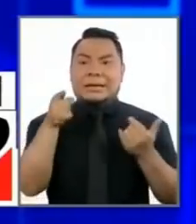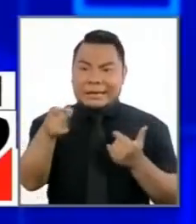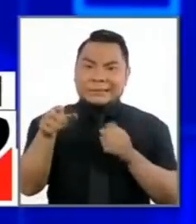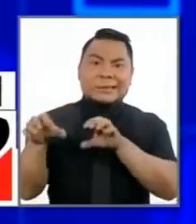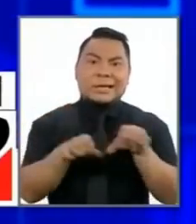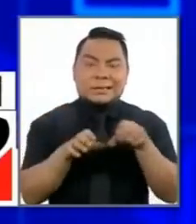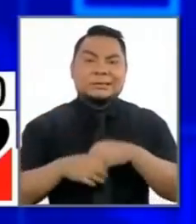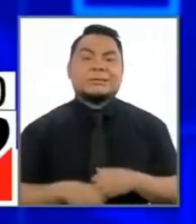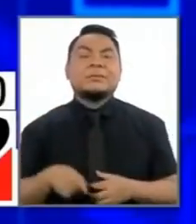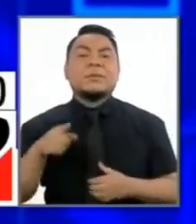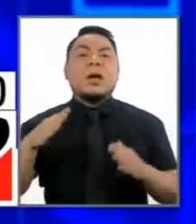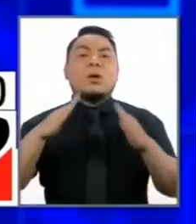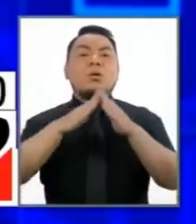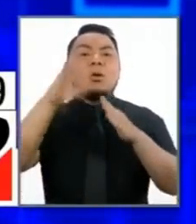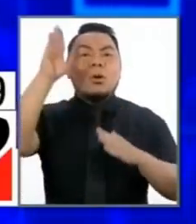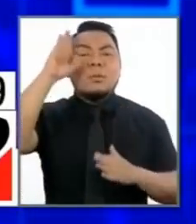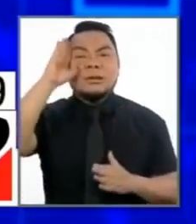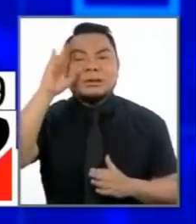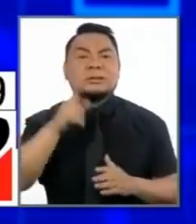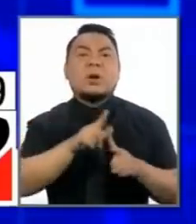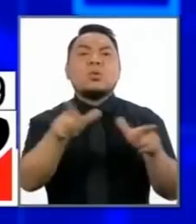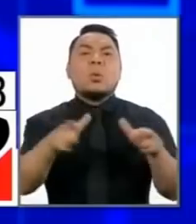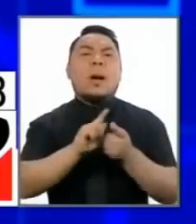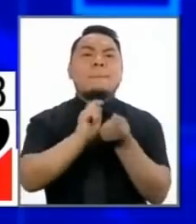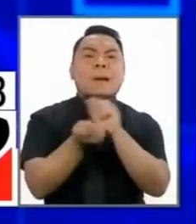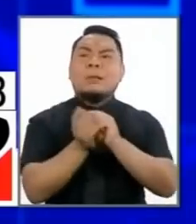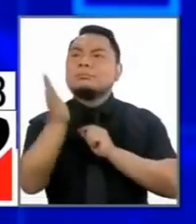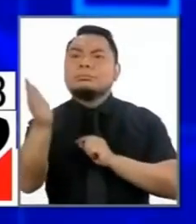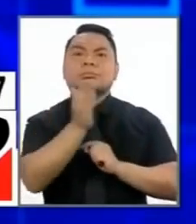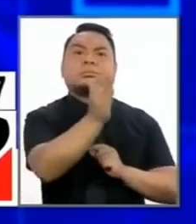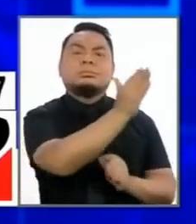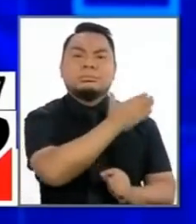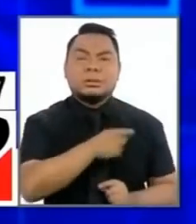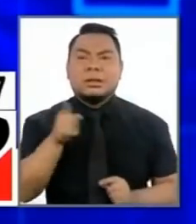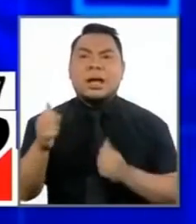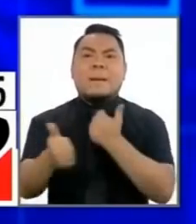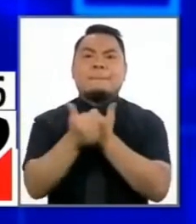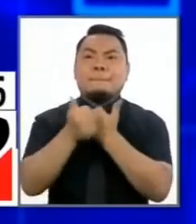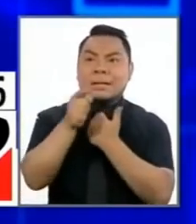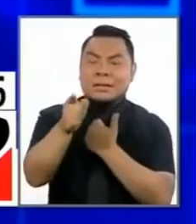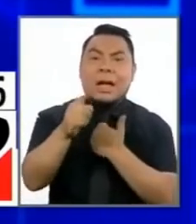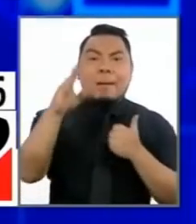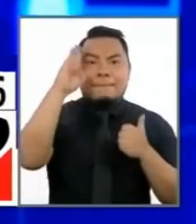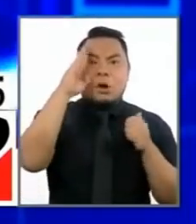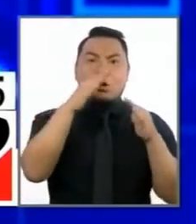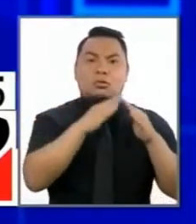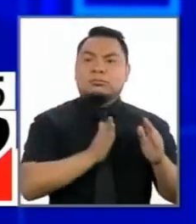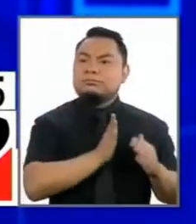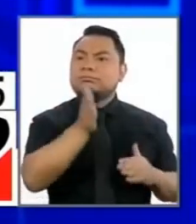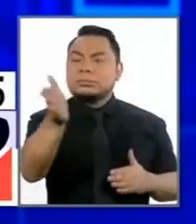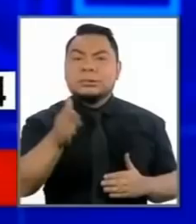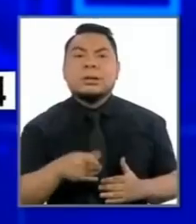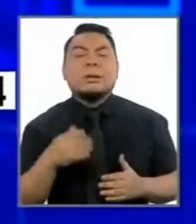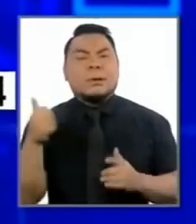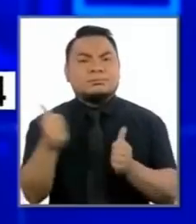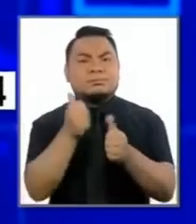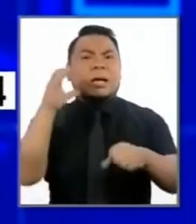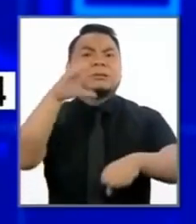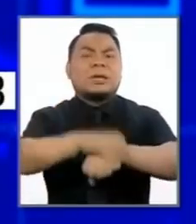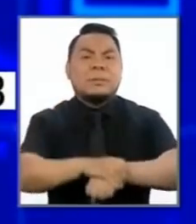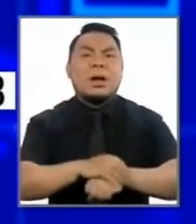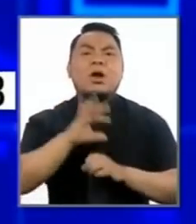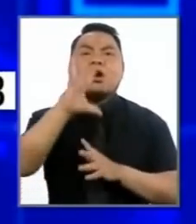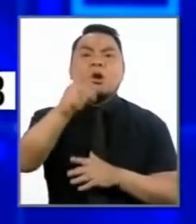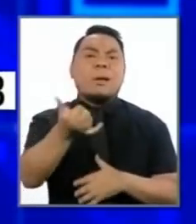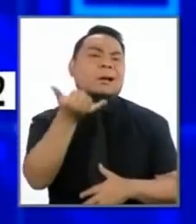que hacer. Las comisarías móviles en lugares donde hay incidencia de delitos para chapar, atrapar a los que